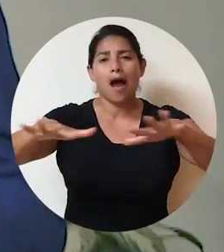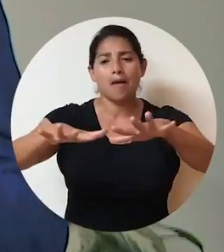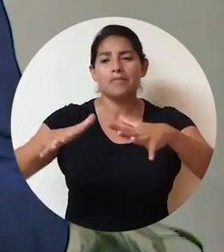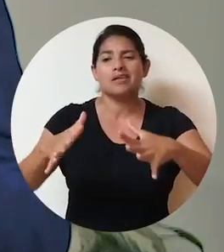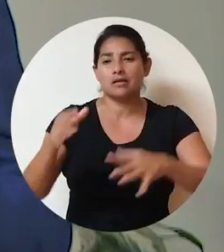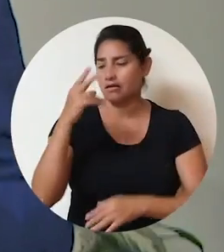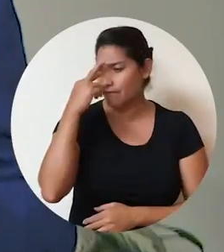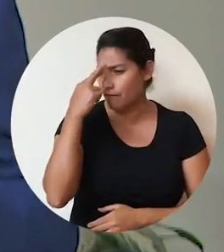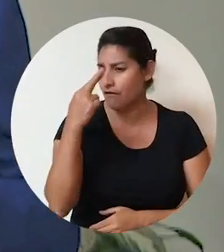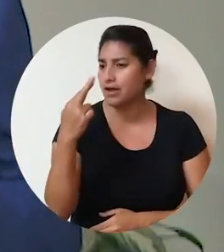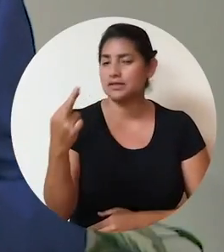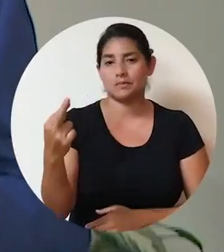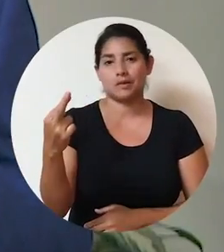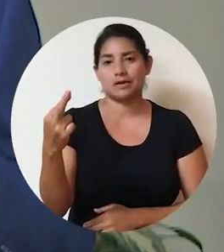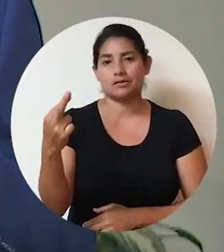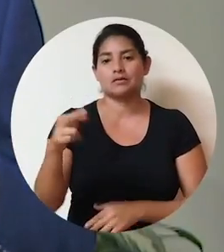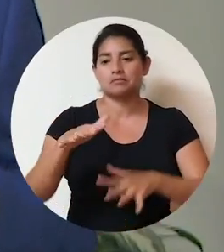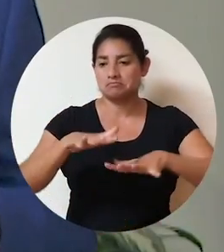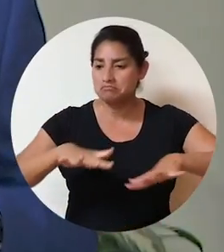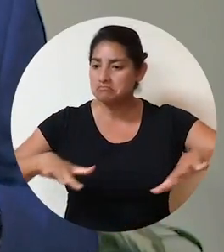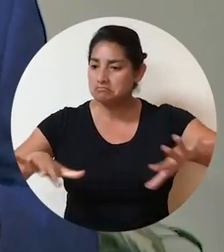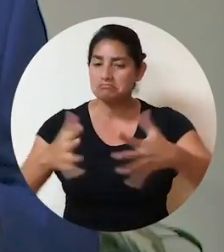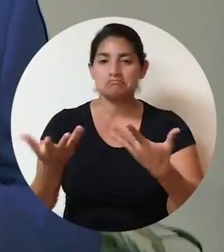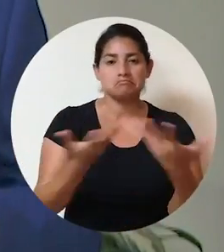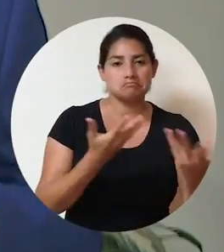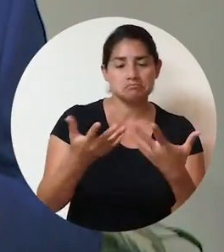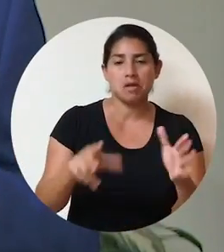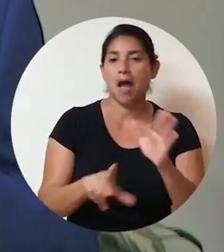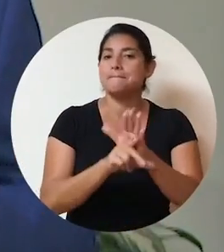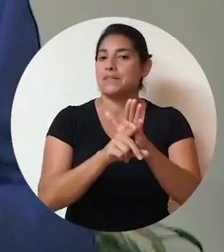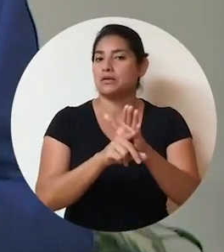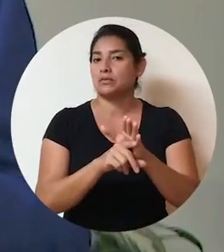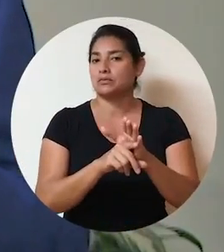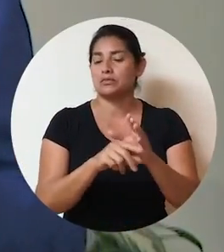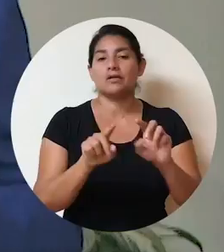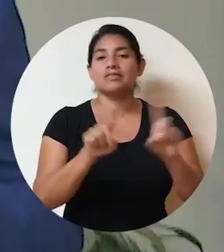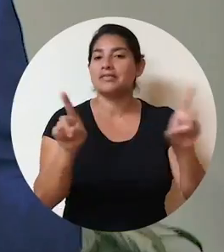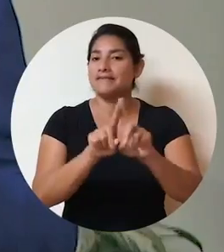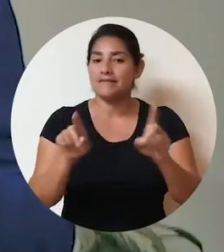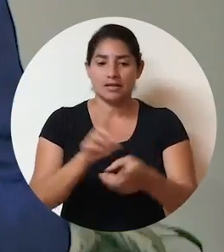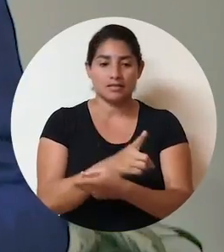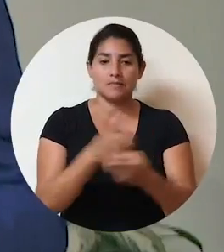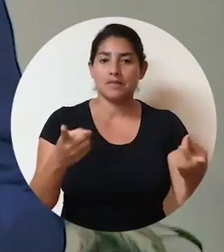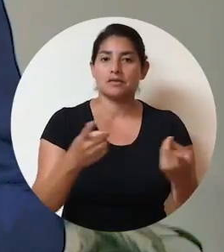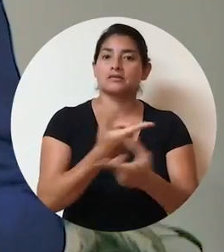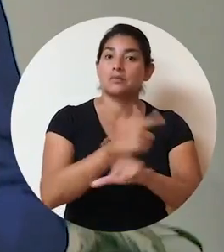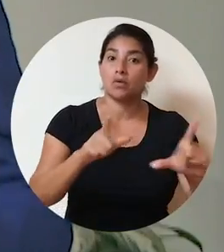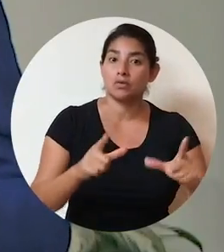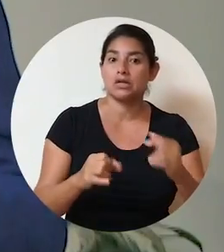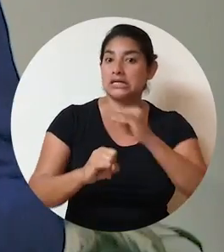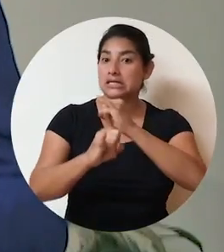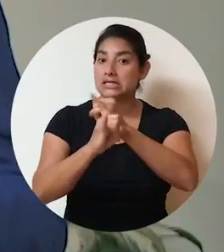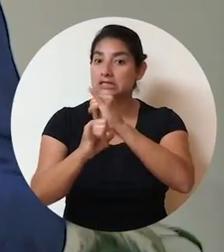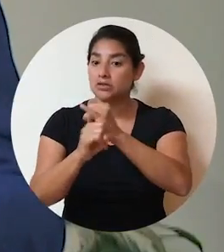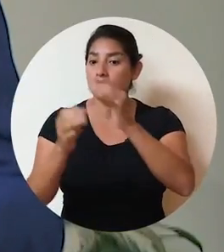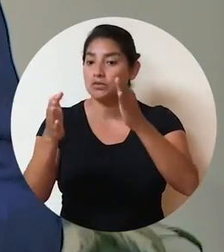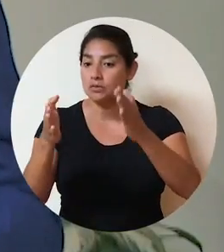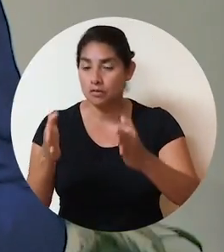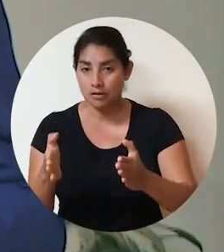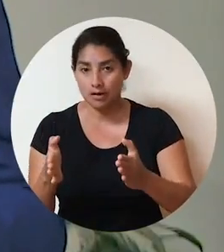ambiente de respeto, armonía y en apego a las vías democráticas e